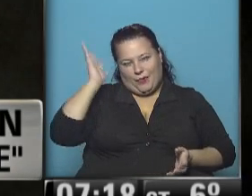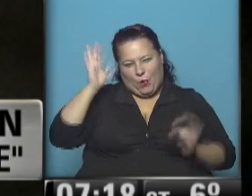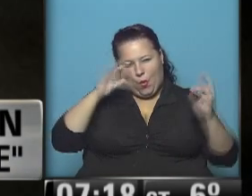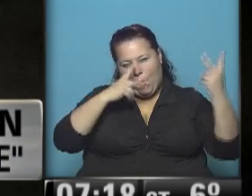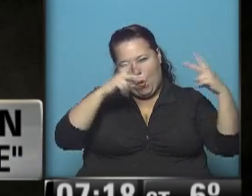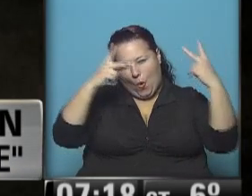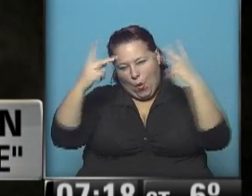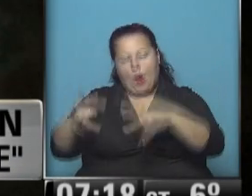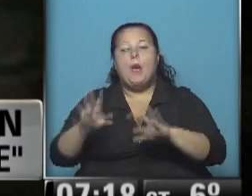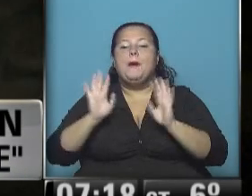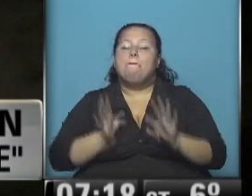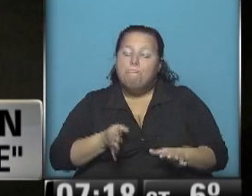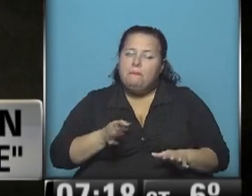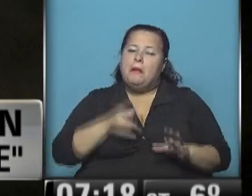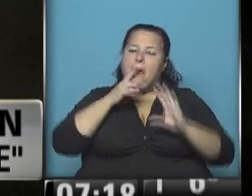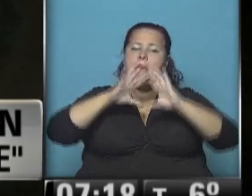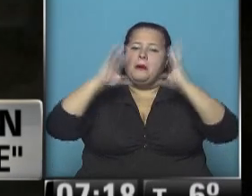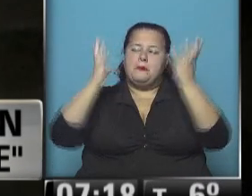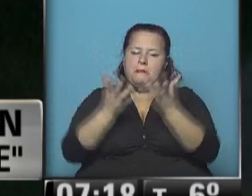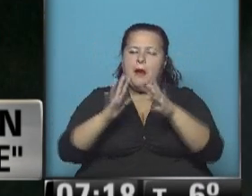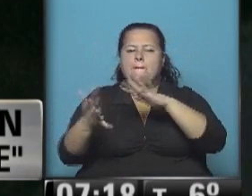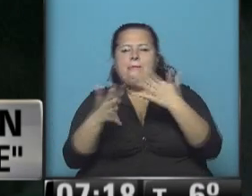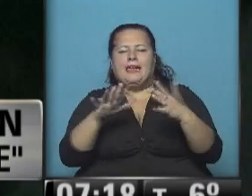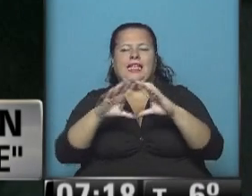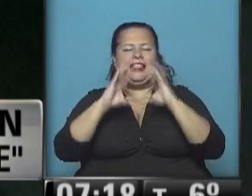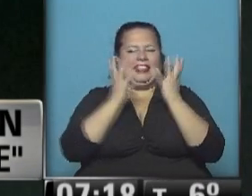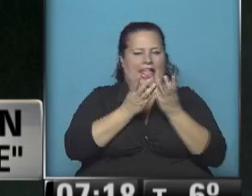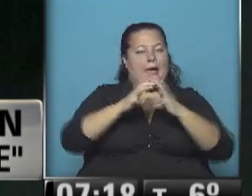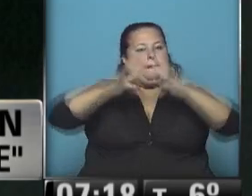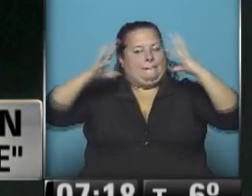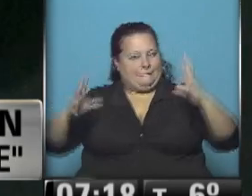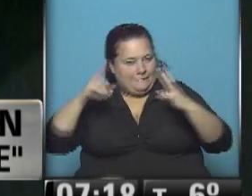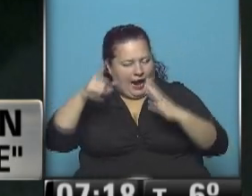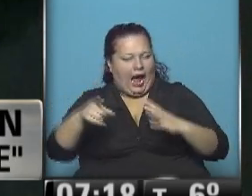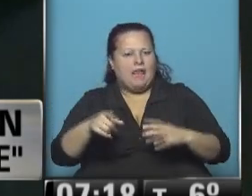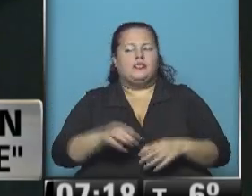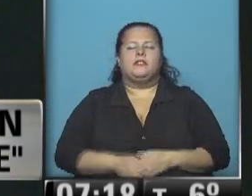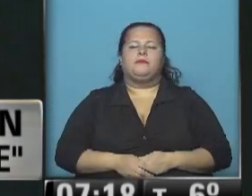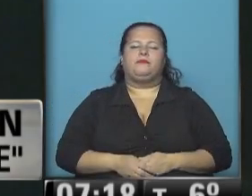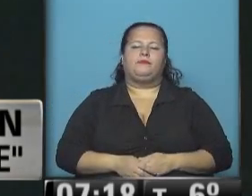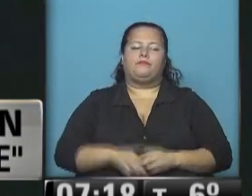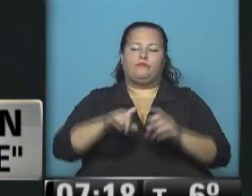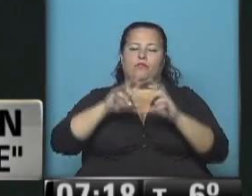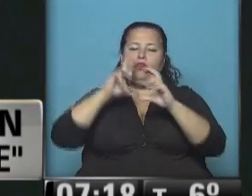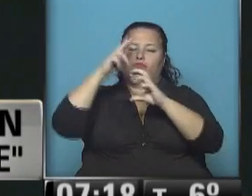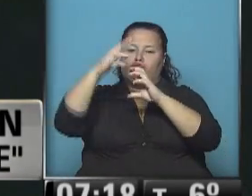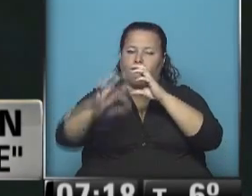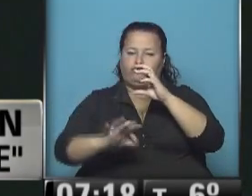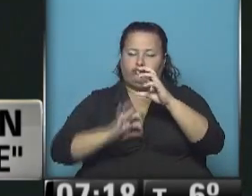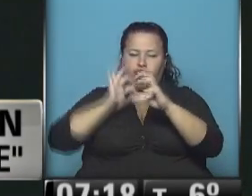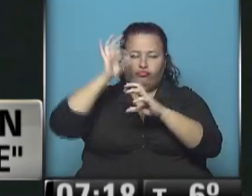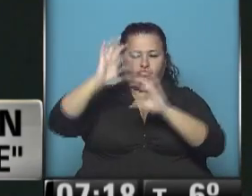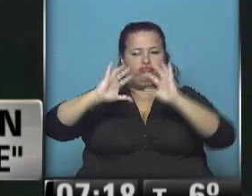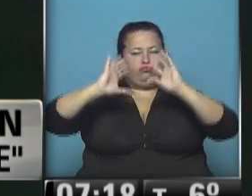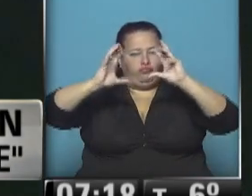llegar, pero lo cierto es que tendría dimensiones muy similares a la Tierra, un poco más grande, y su órbita en dar la